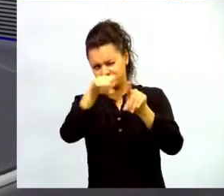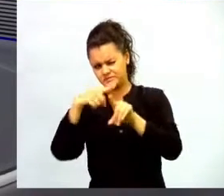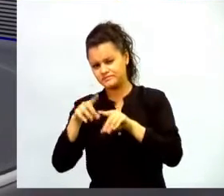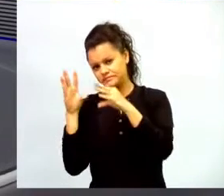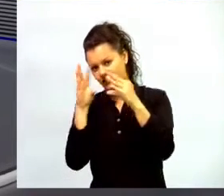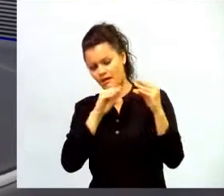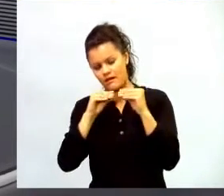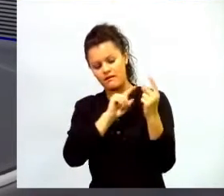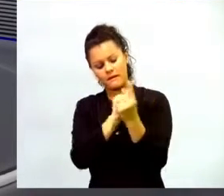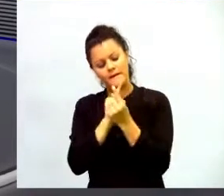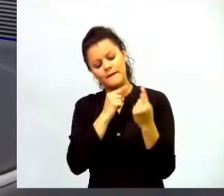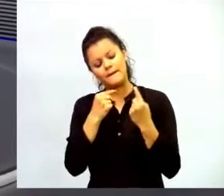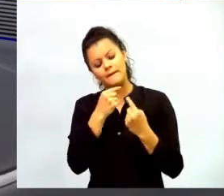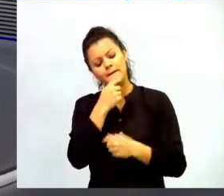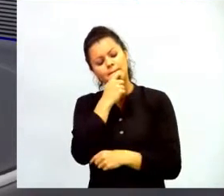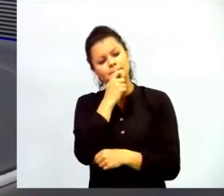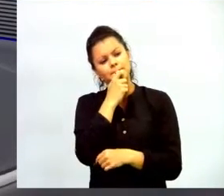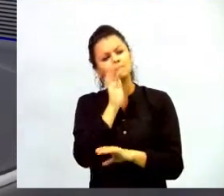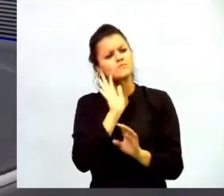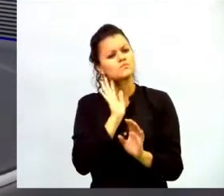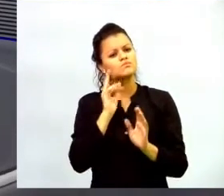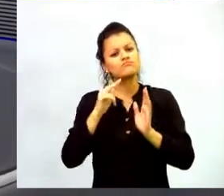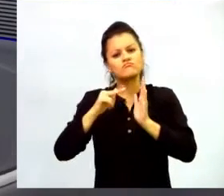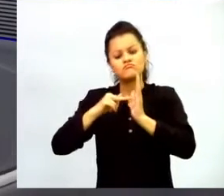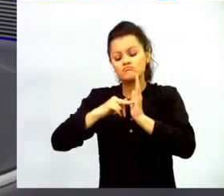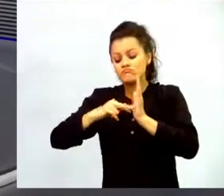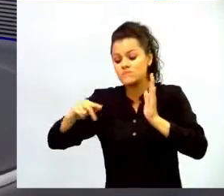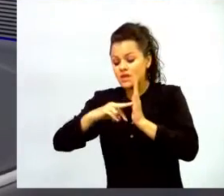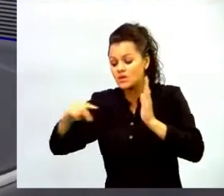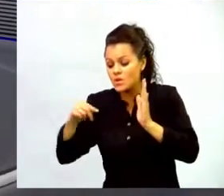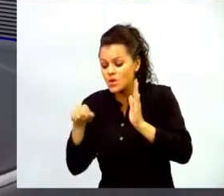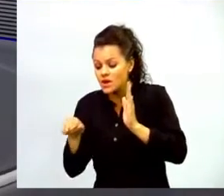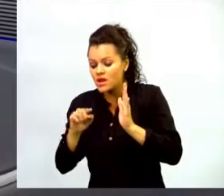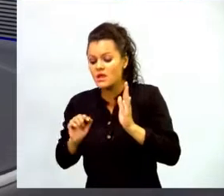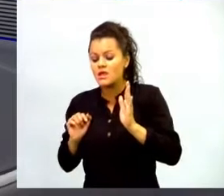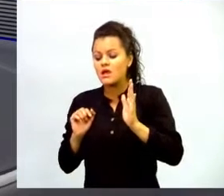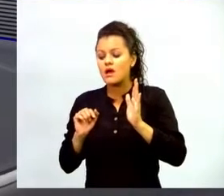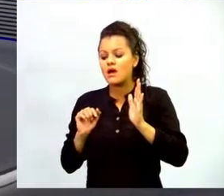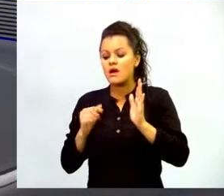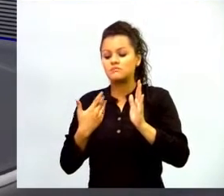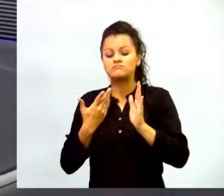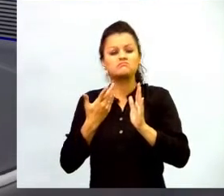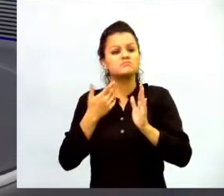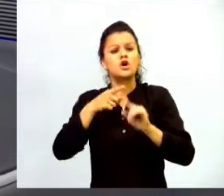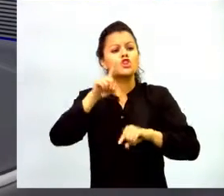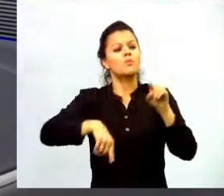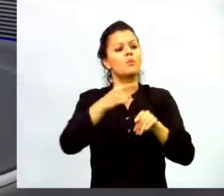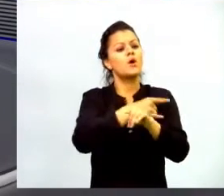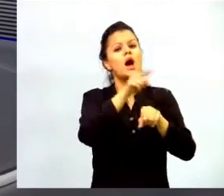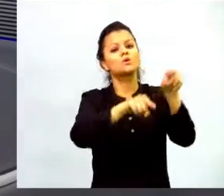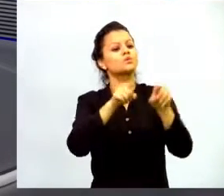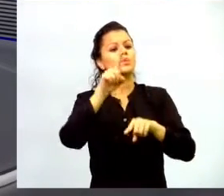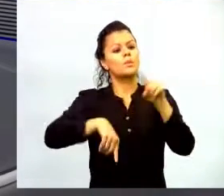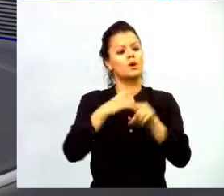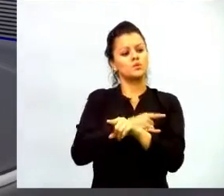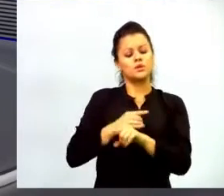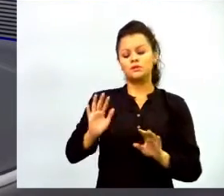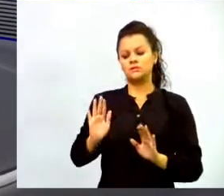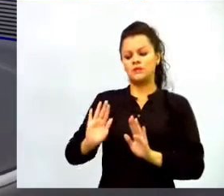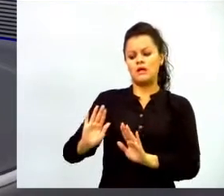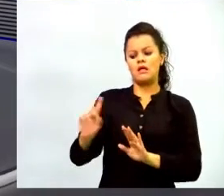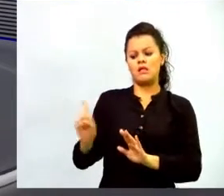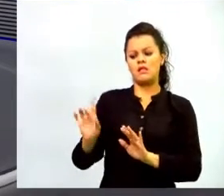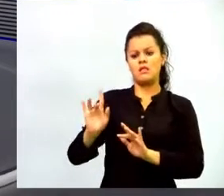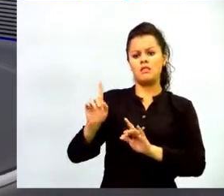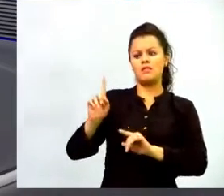no existe tecnología a prueba de humanos no existe currículo a prueba de maestros y no existen prácticas